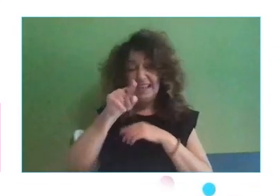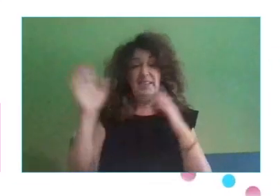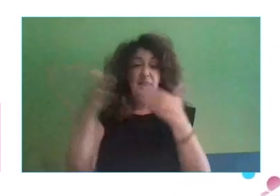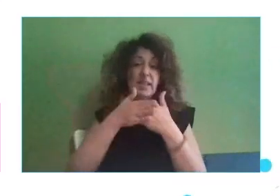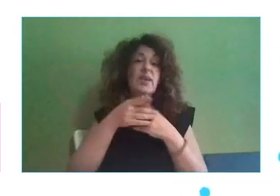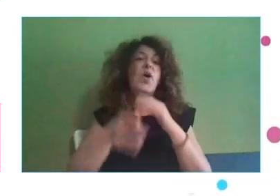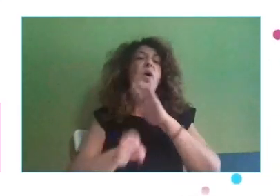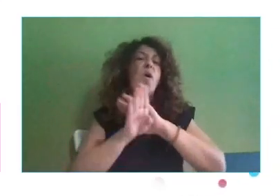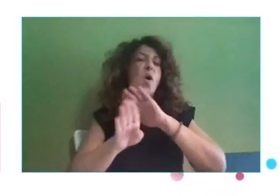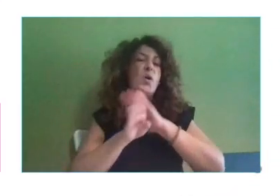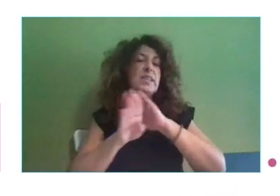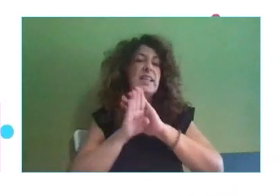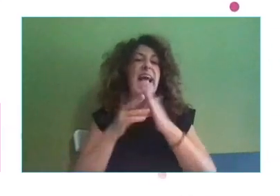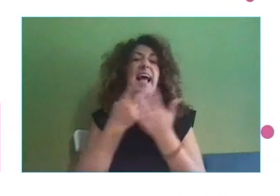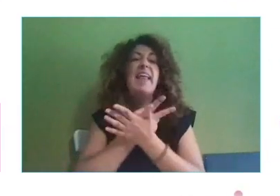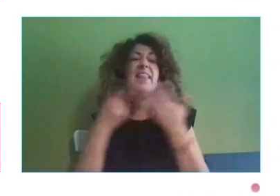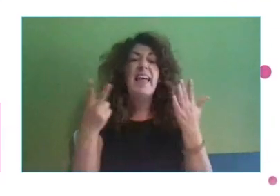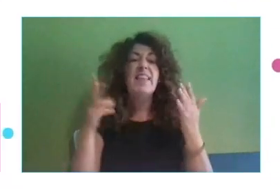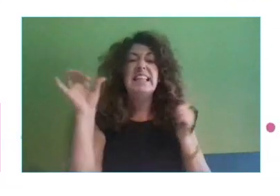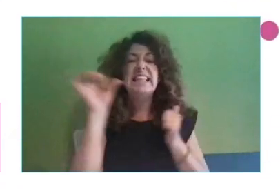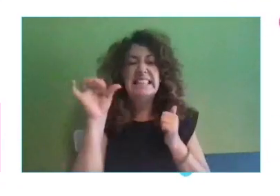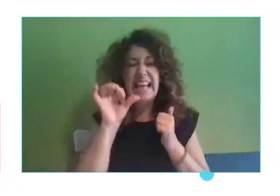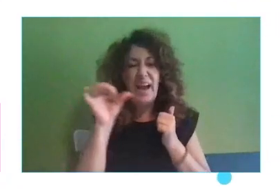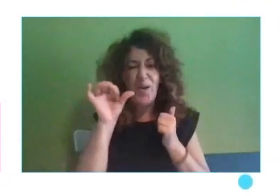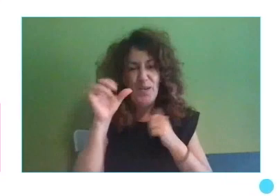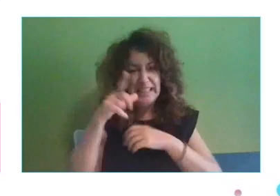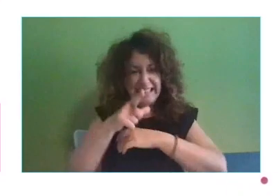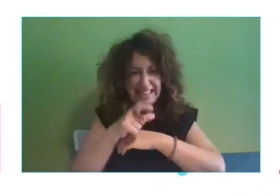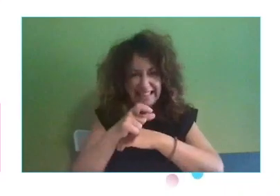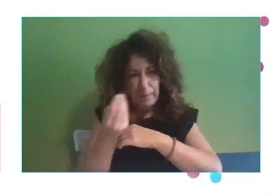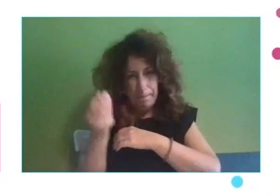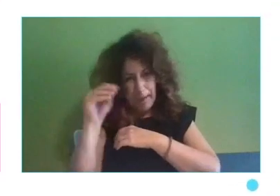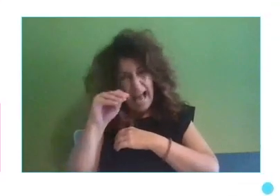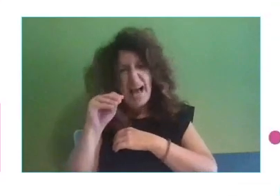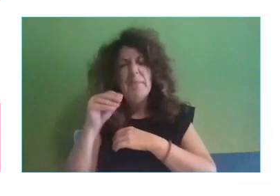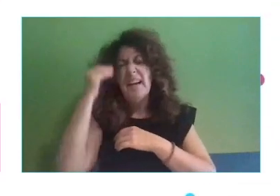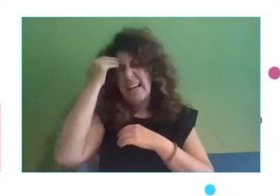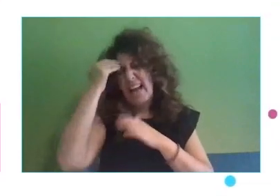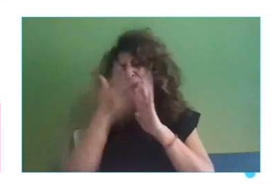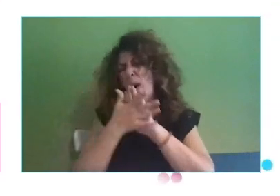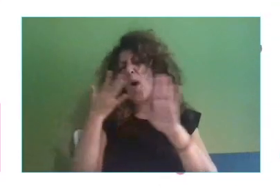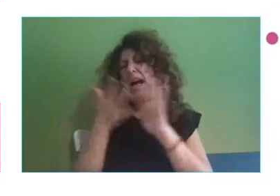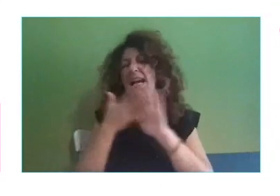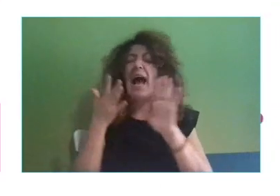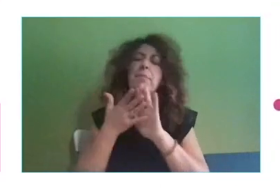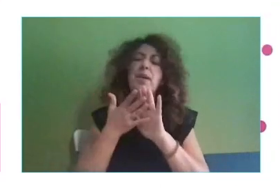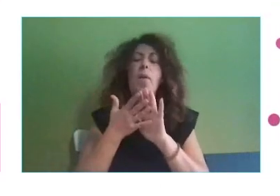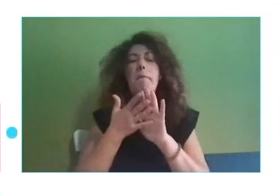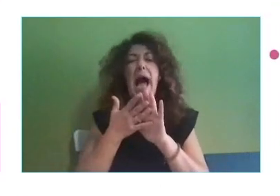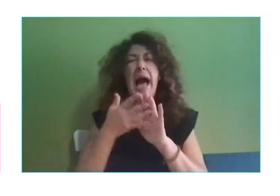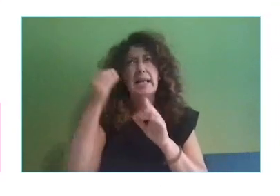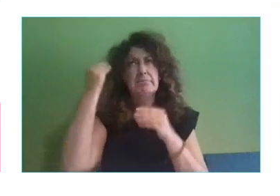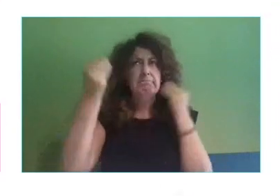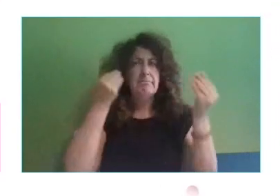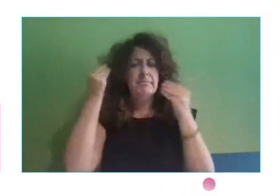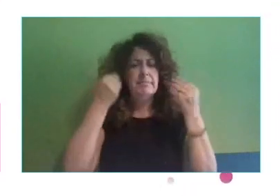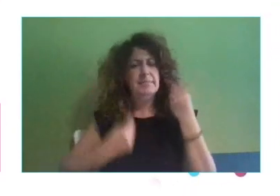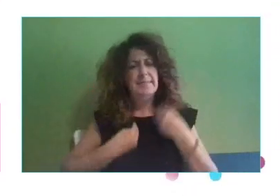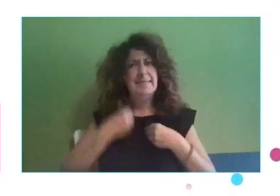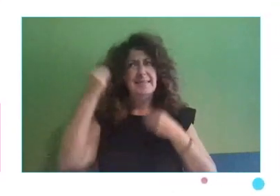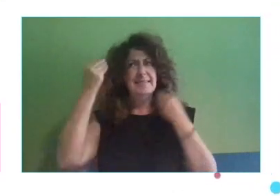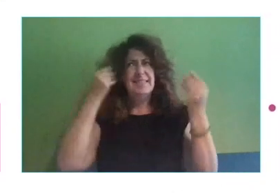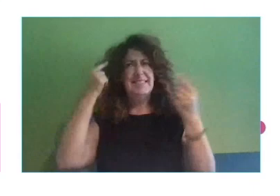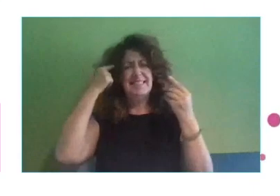he pasado 17 segundos, pero espero que haya sido lo suficientemente rápido, acelerado como para inquietar, ¿no? En alguna manera, ¿no? Vuestras